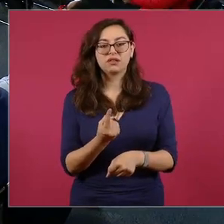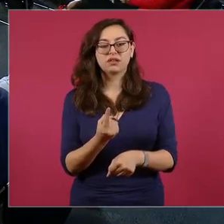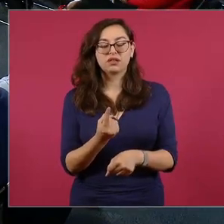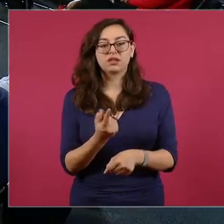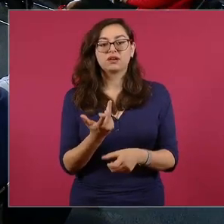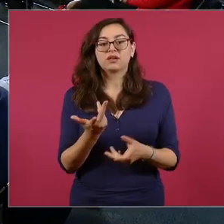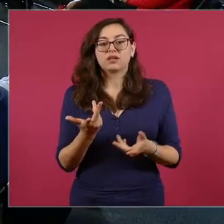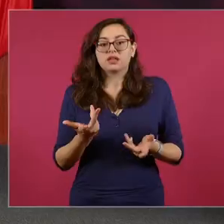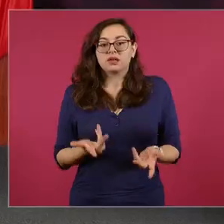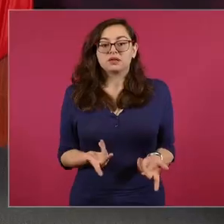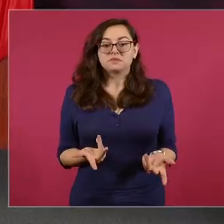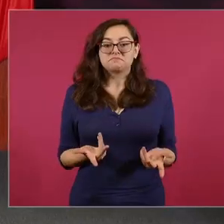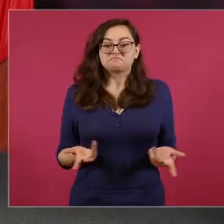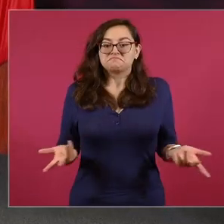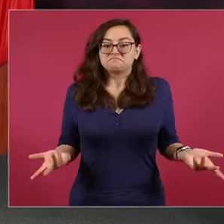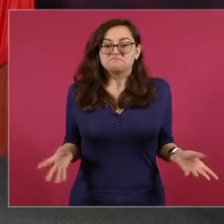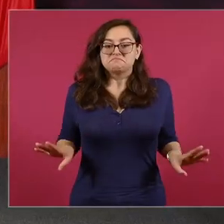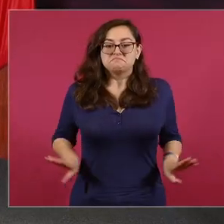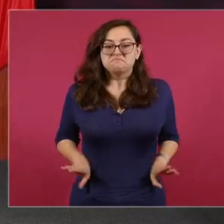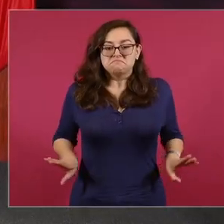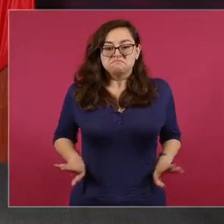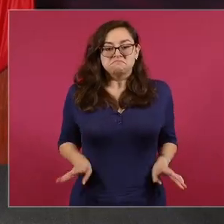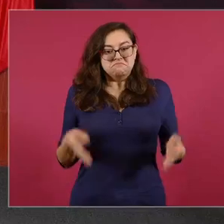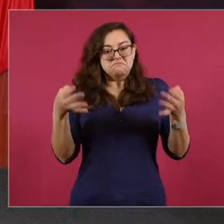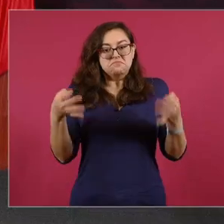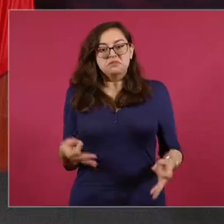cuando no hay principios, no hay ideales,